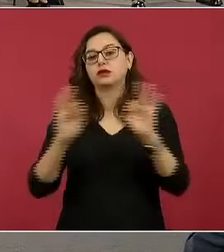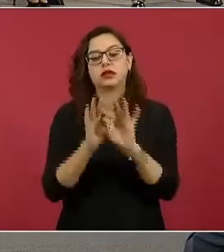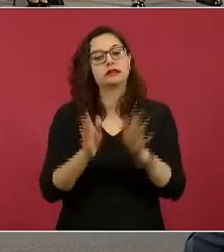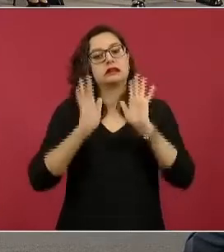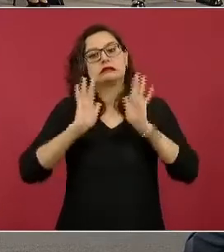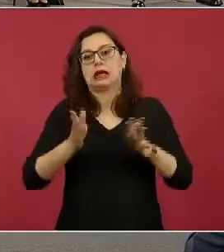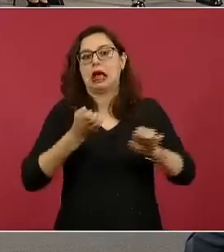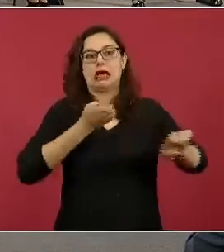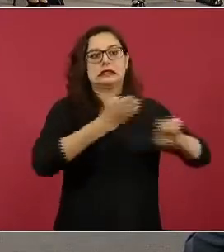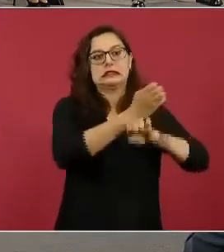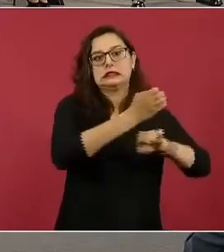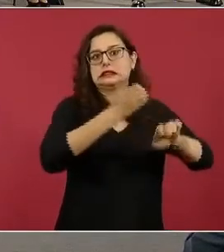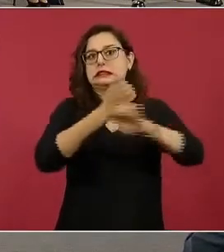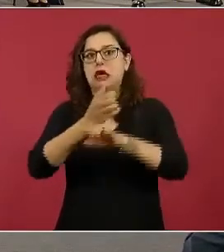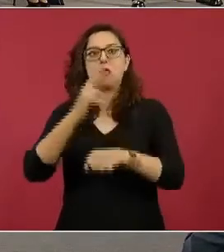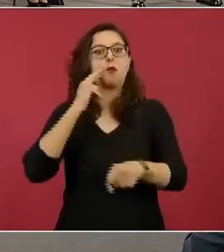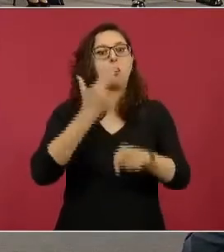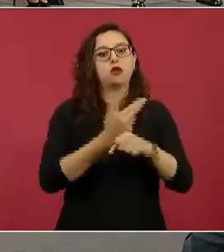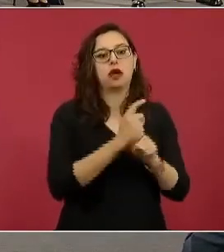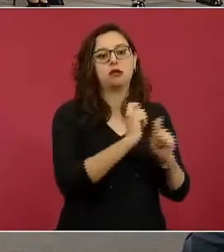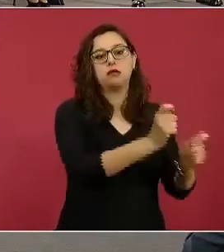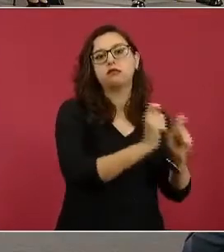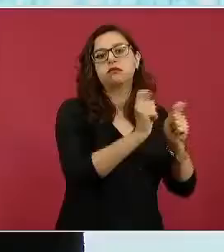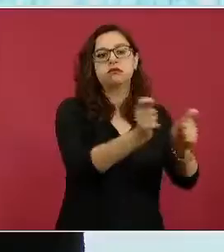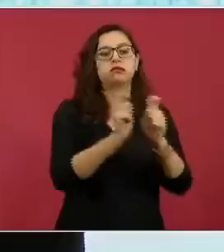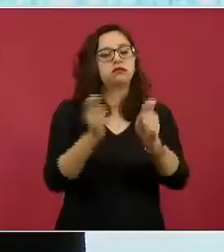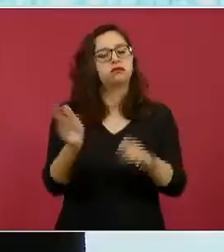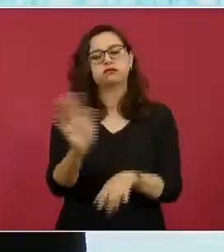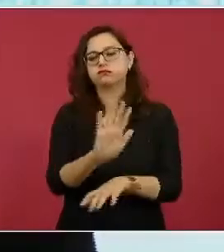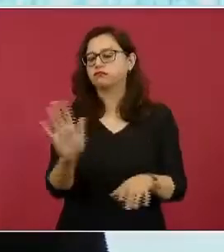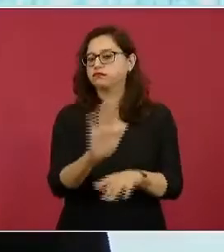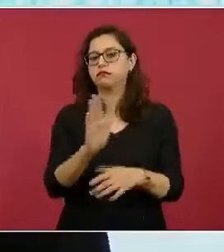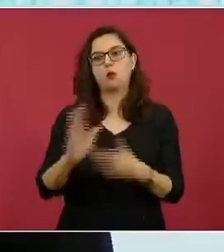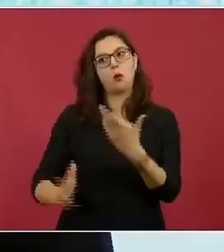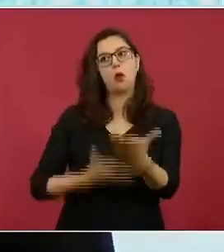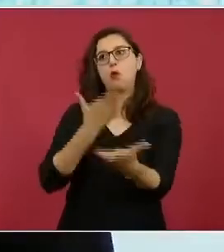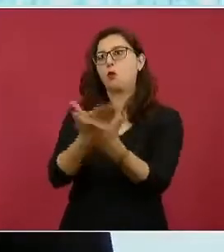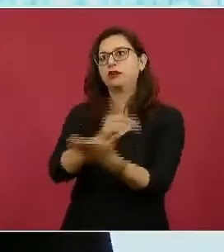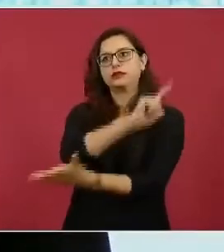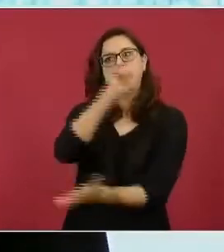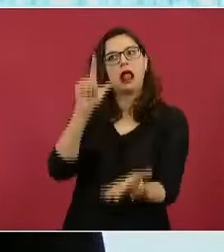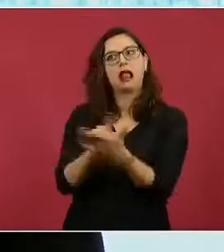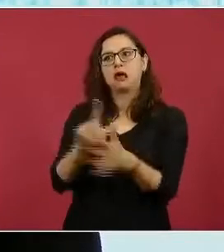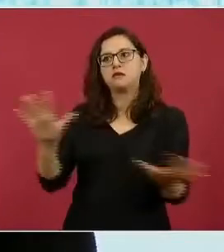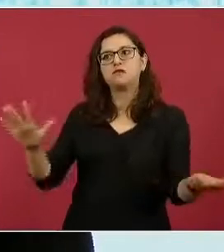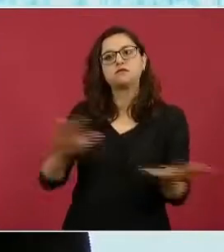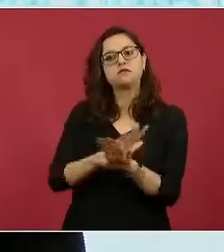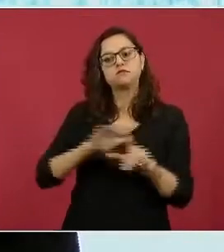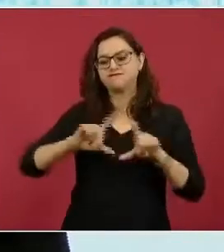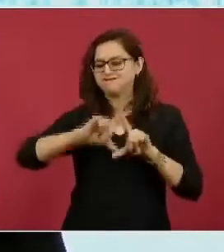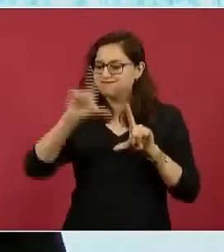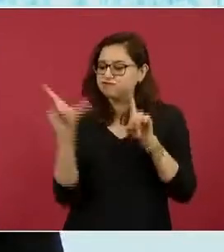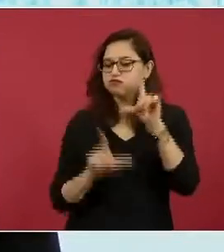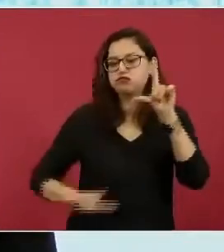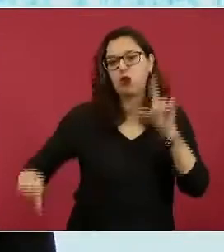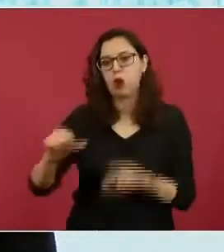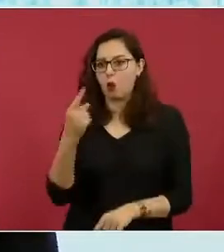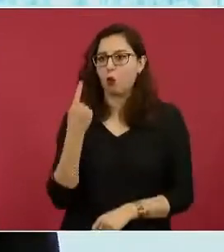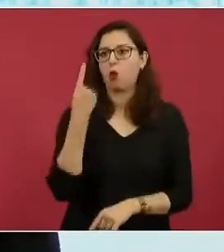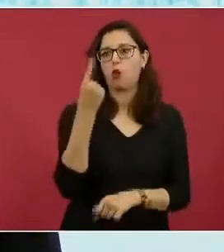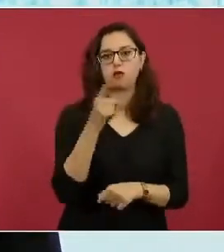de manera global. Y esto es lo que estamos proponiendo. Para atender la crisis, entonces, punto número uno,